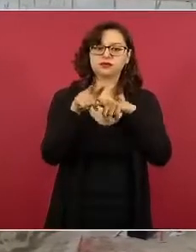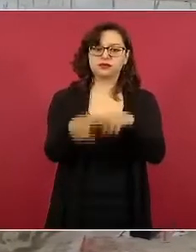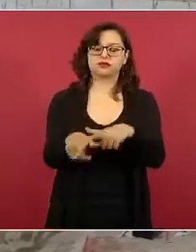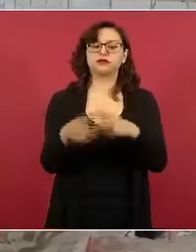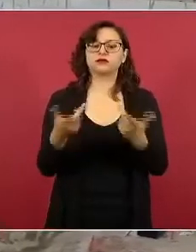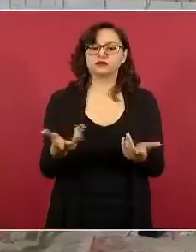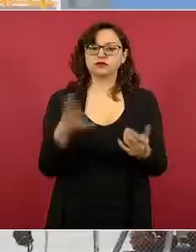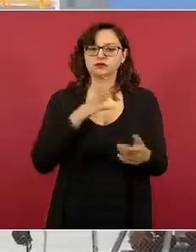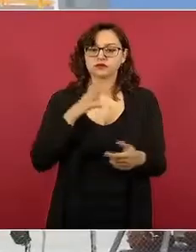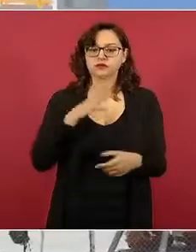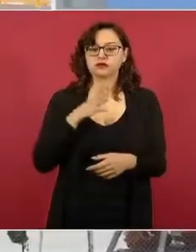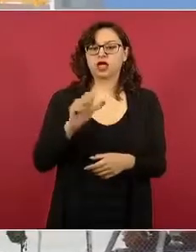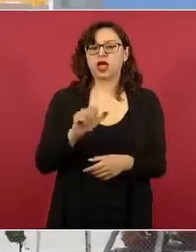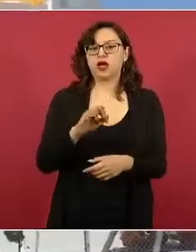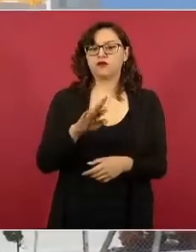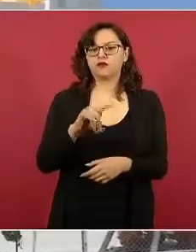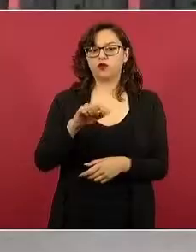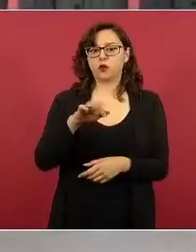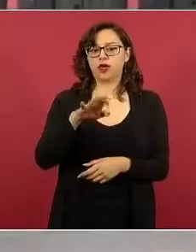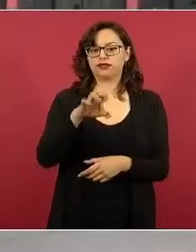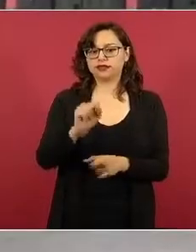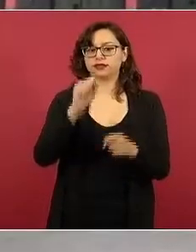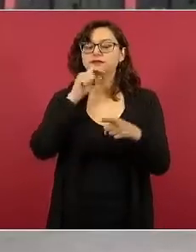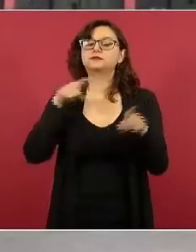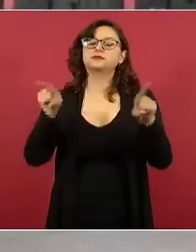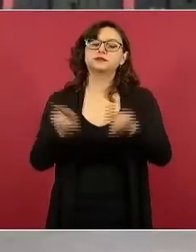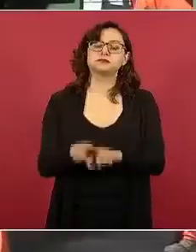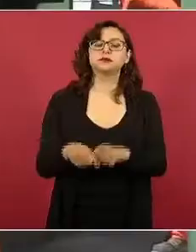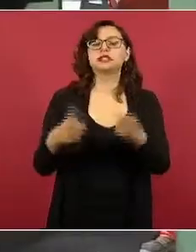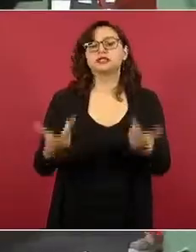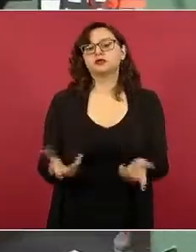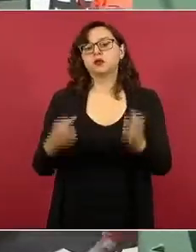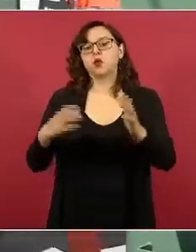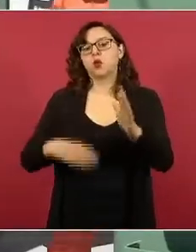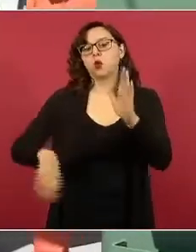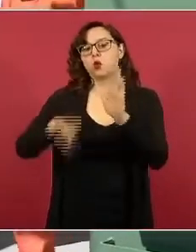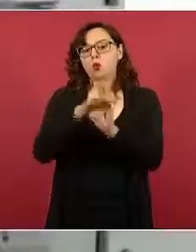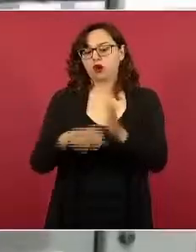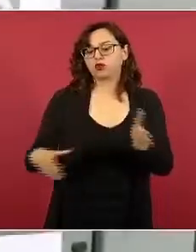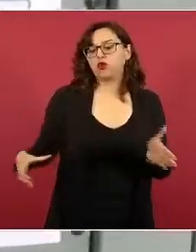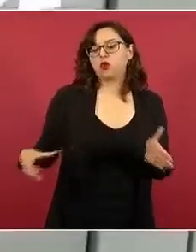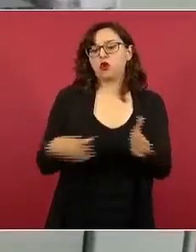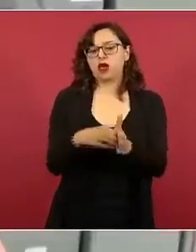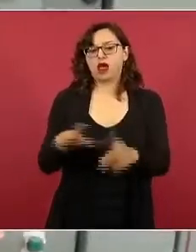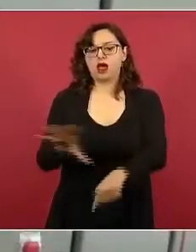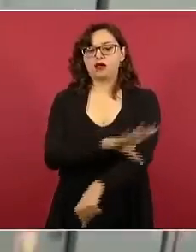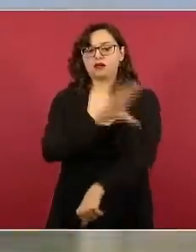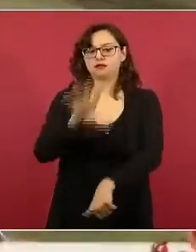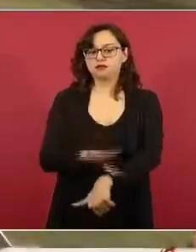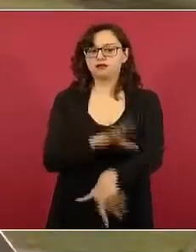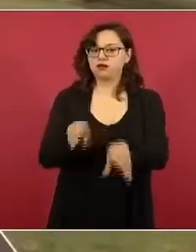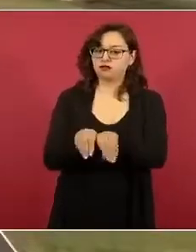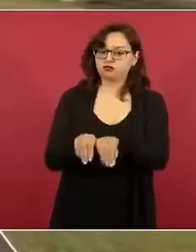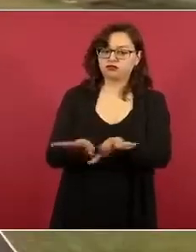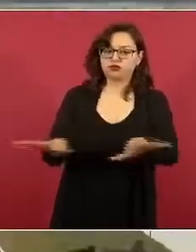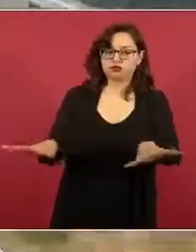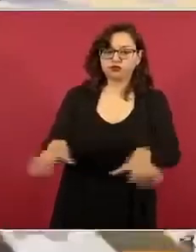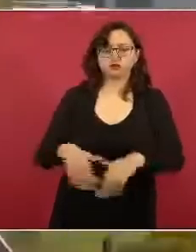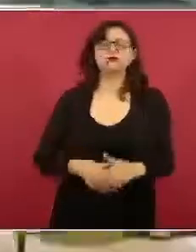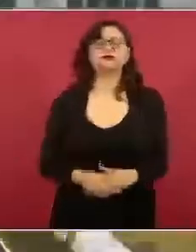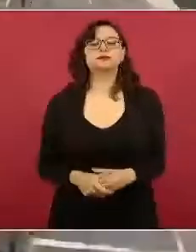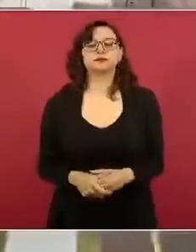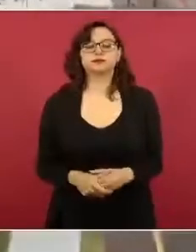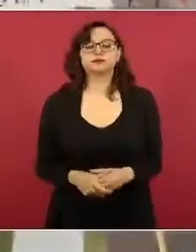y cogeneración y el equipamiento de las diversas subestaciones que distribuirán la energía eléctrica en la refinería Olmeca. En el cuarto de control